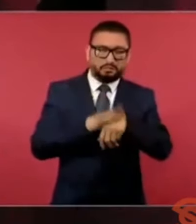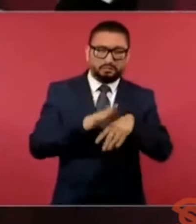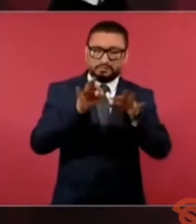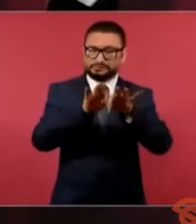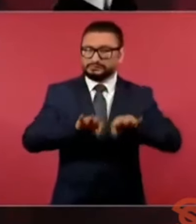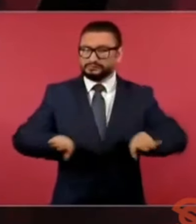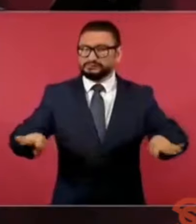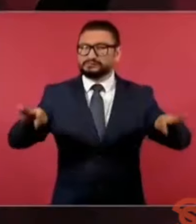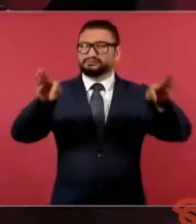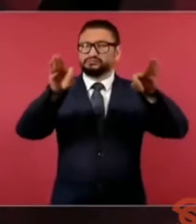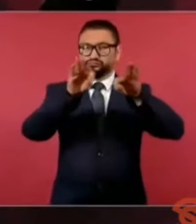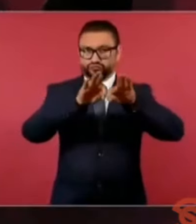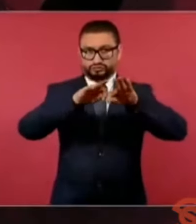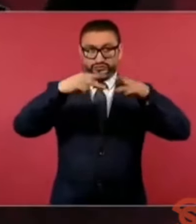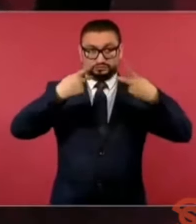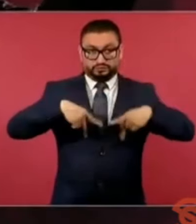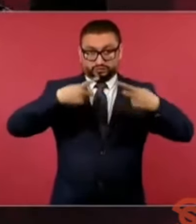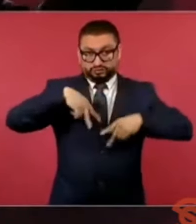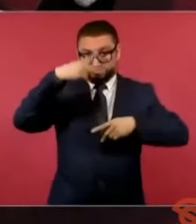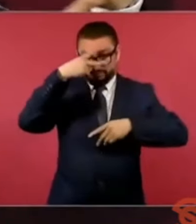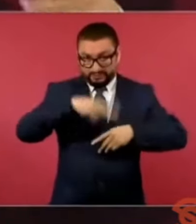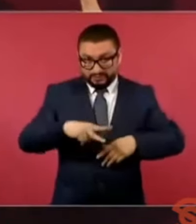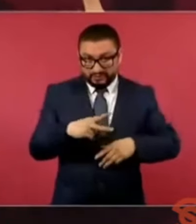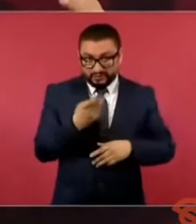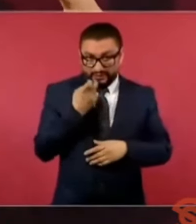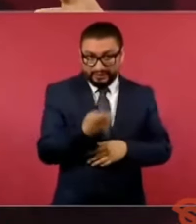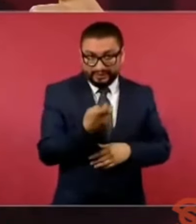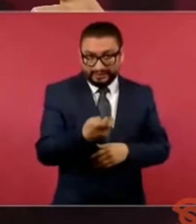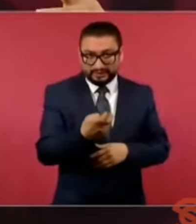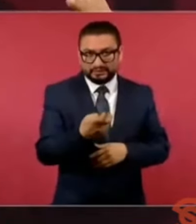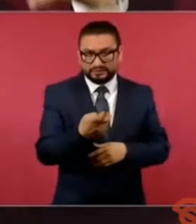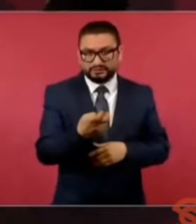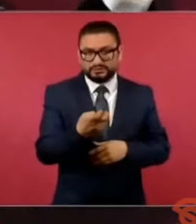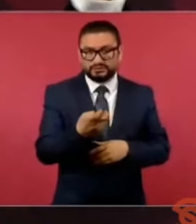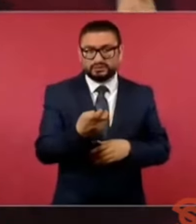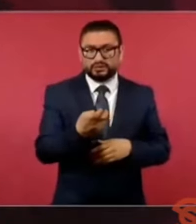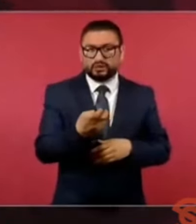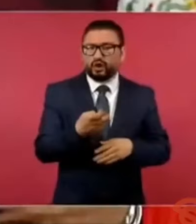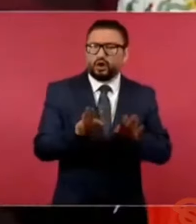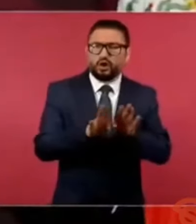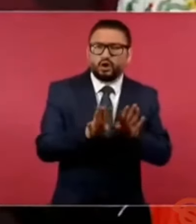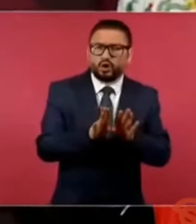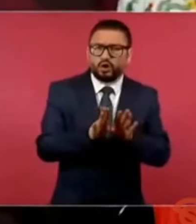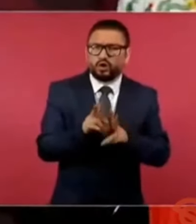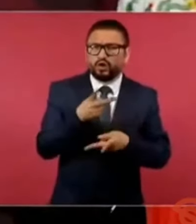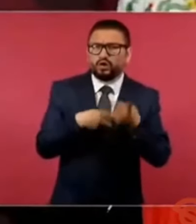del pueblo de México hoy, lo heredamos